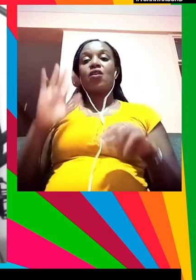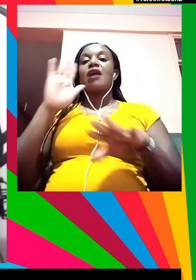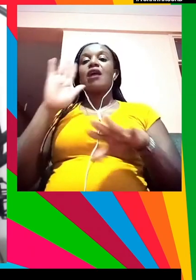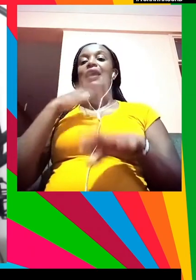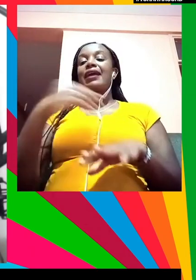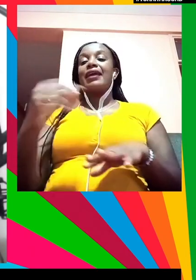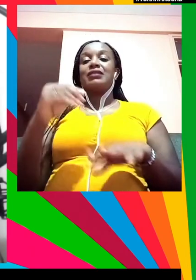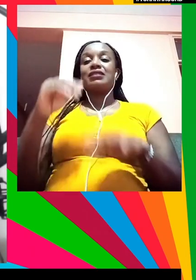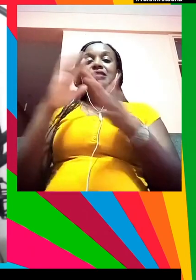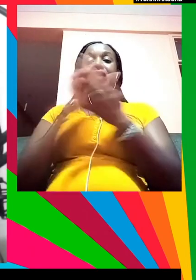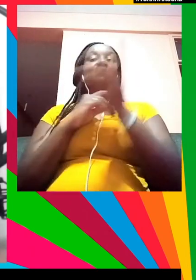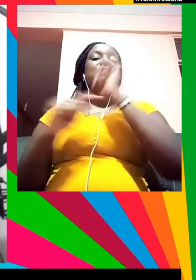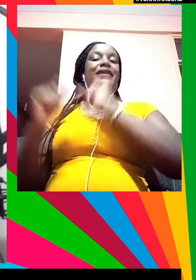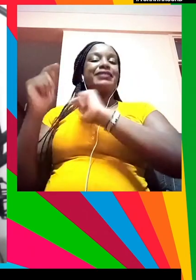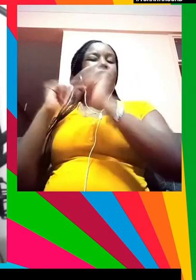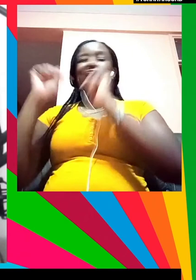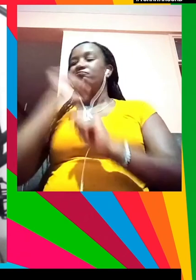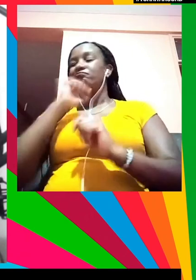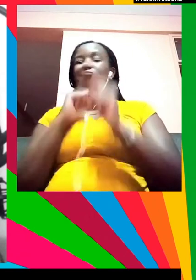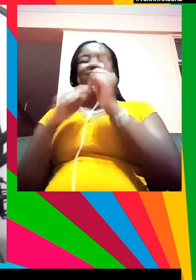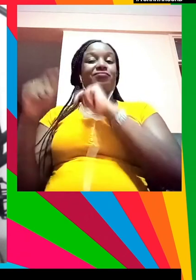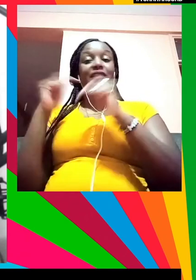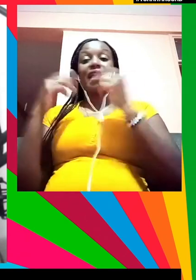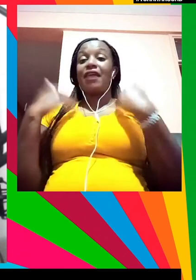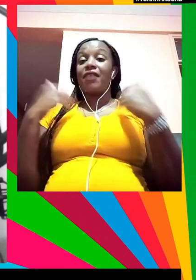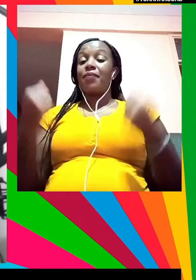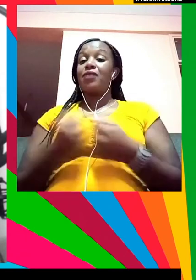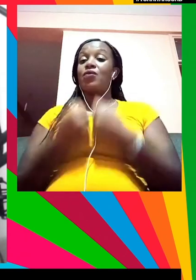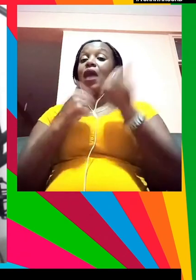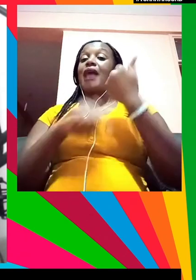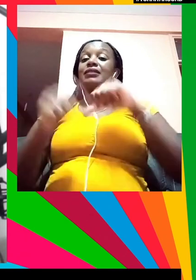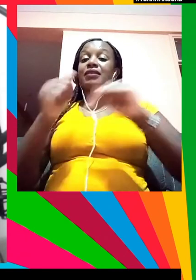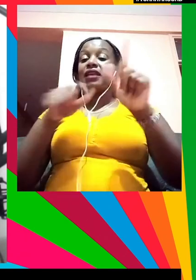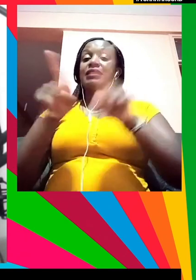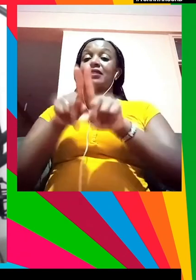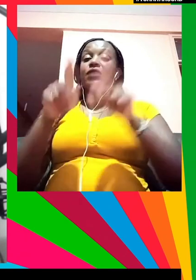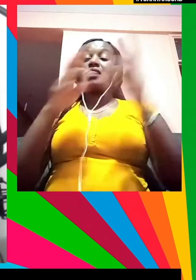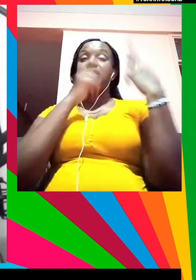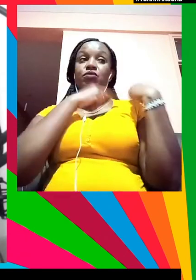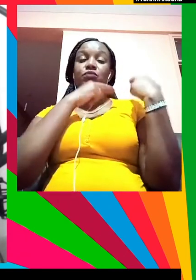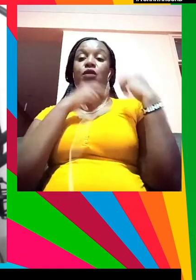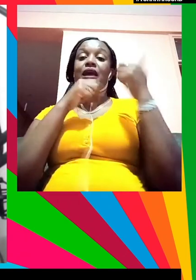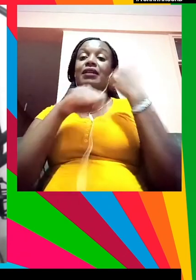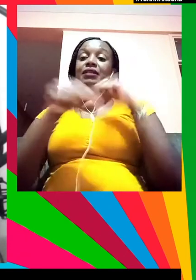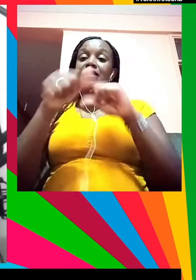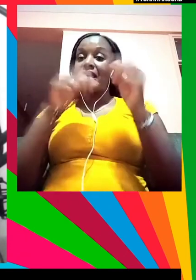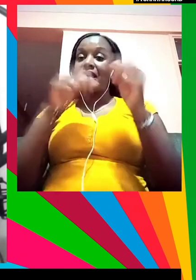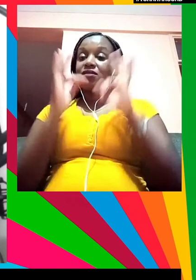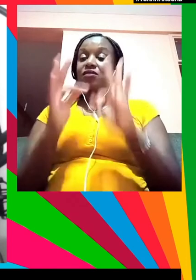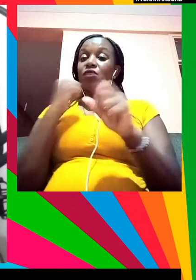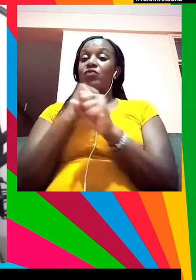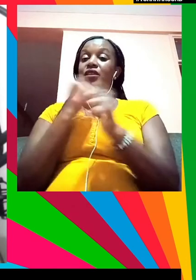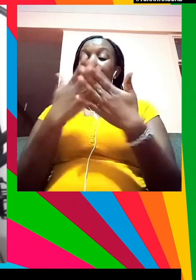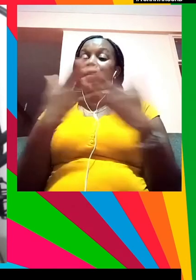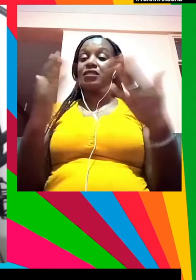y tradiciones indígenas lo dicen desde hace mucho tiempo seguimos actuando como si tuviésemos el control como si